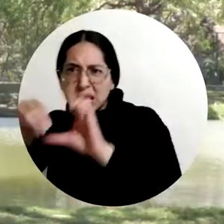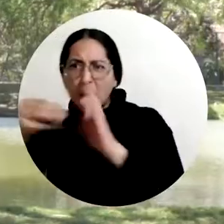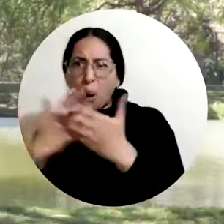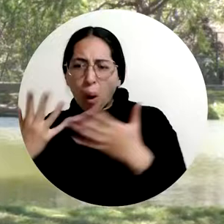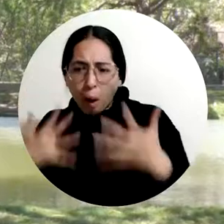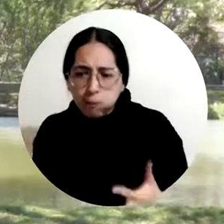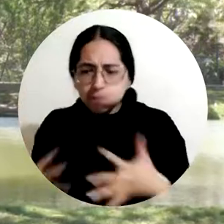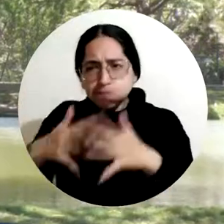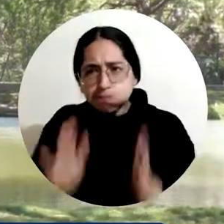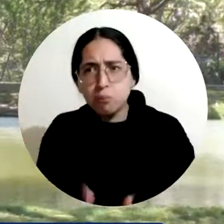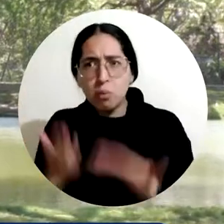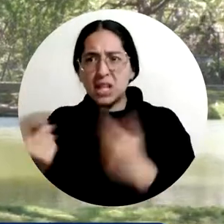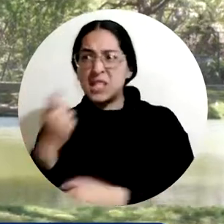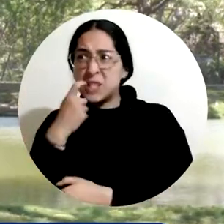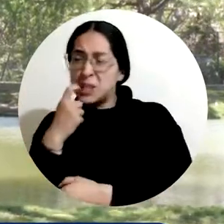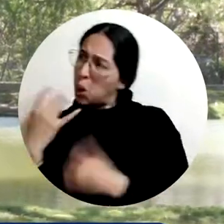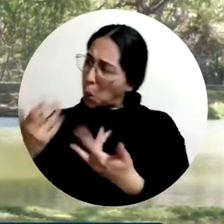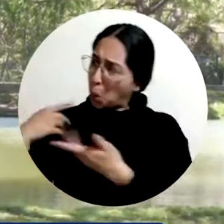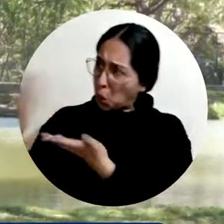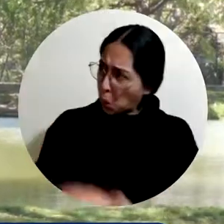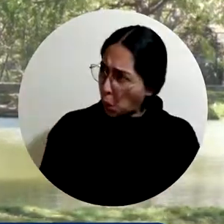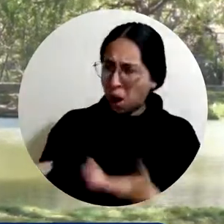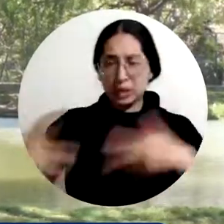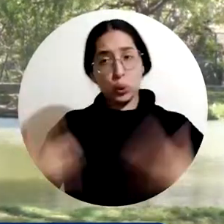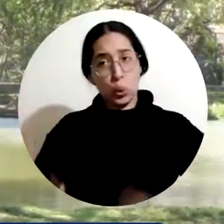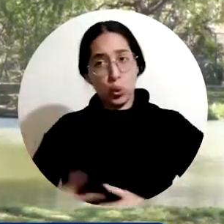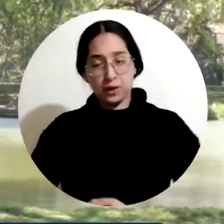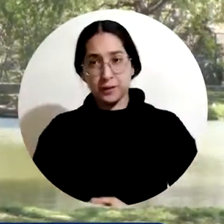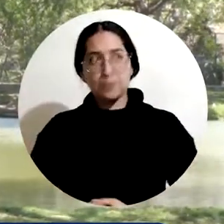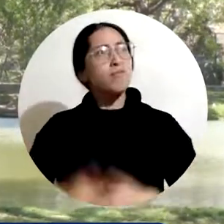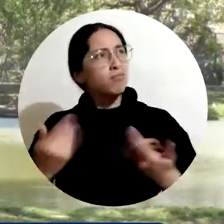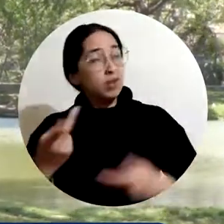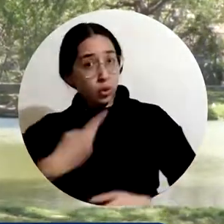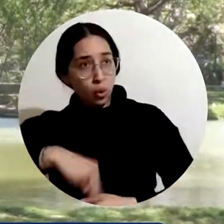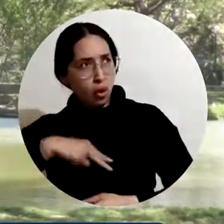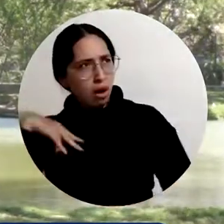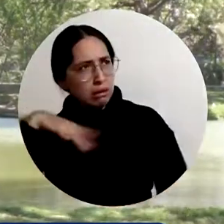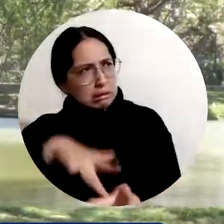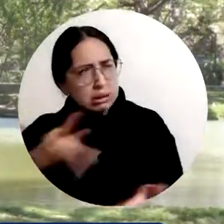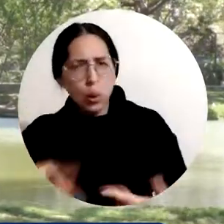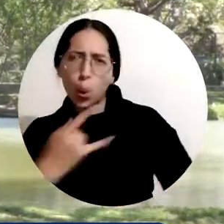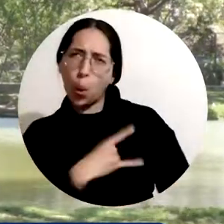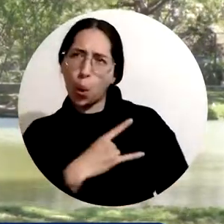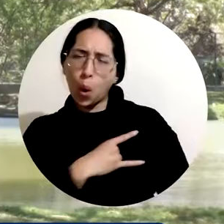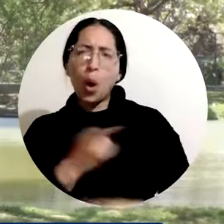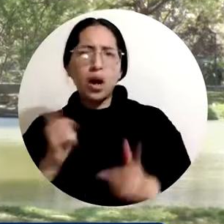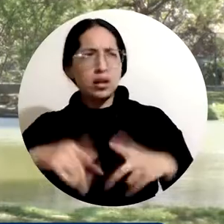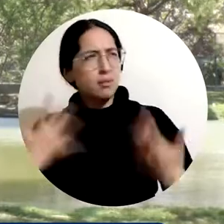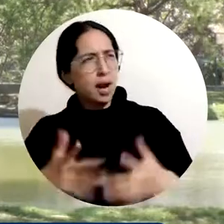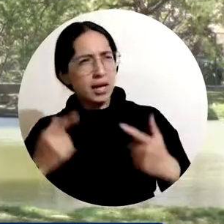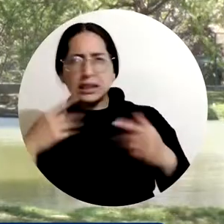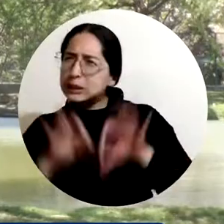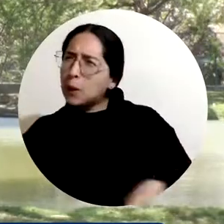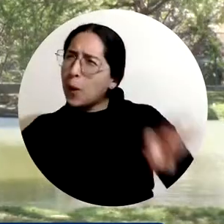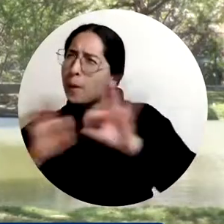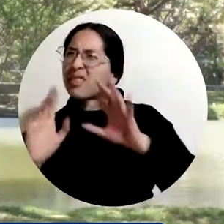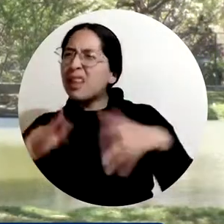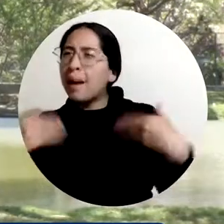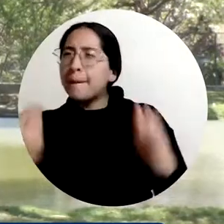He creído que es una muy buena oportunidad para nosotros como institución y para la universidad con la que tenemos convenio para